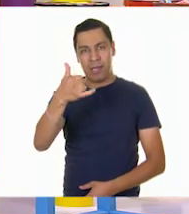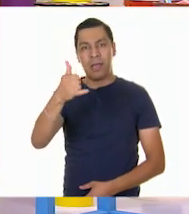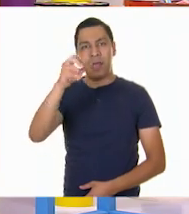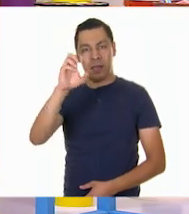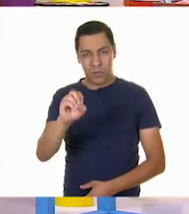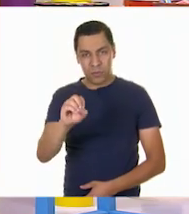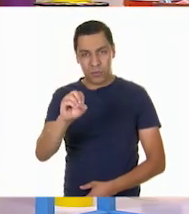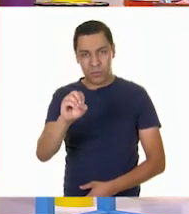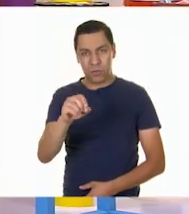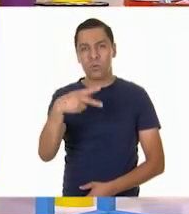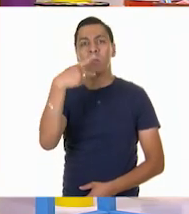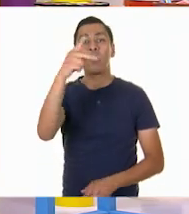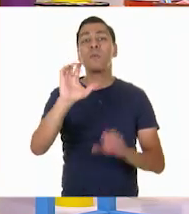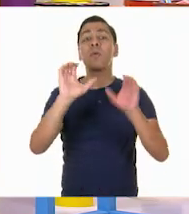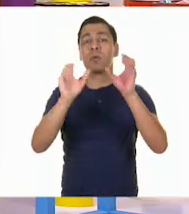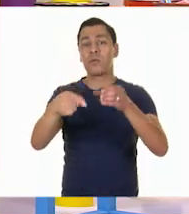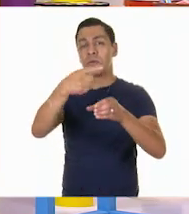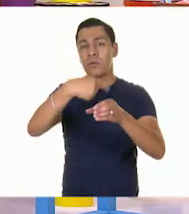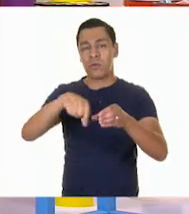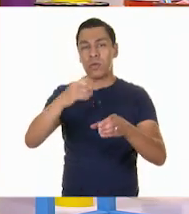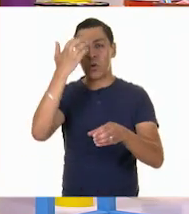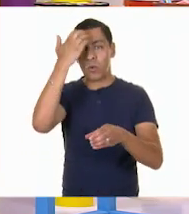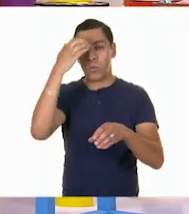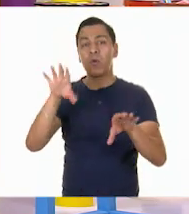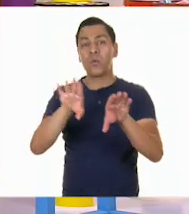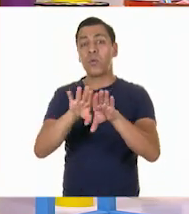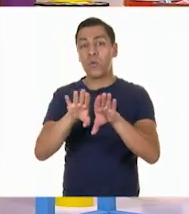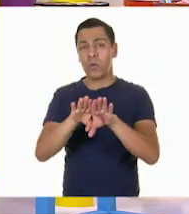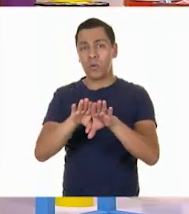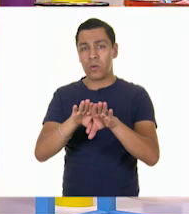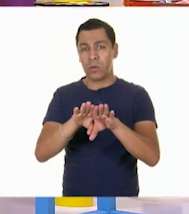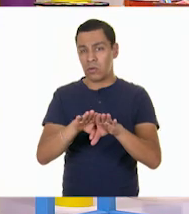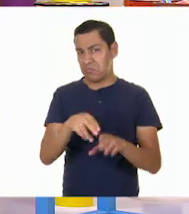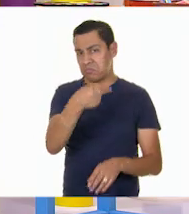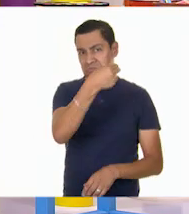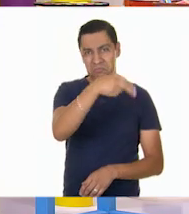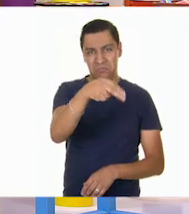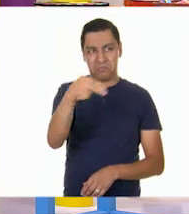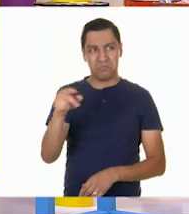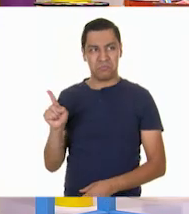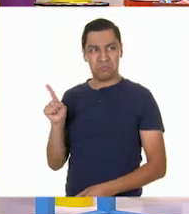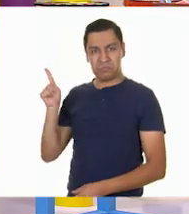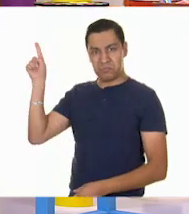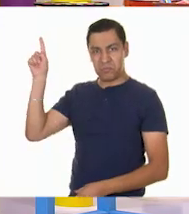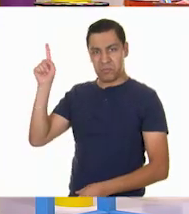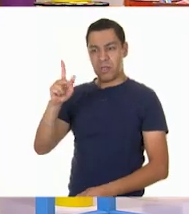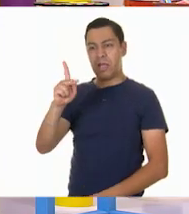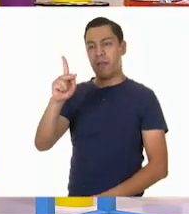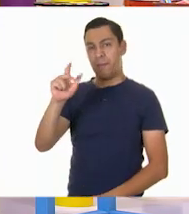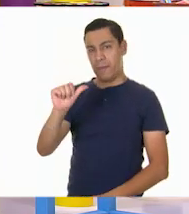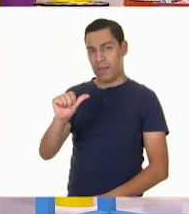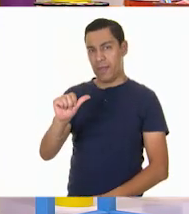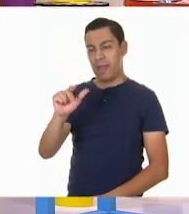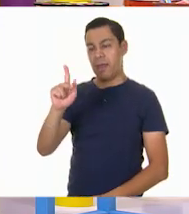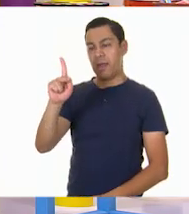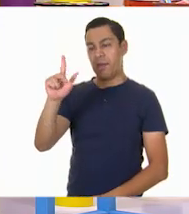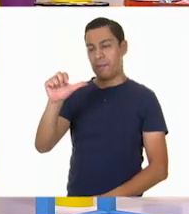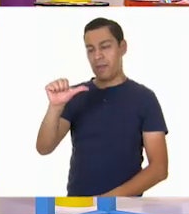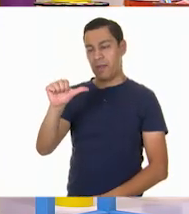comunidad, ¿cómo lo conocen? No significa que esté mal, significa que también estás aprendiendo palabras de tu comunidad.